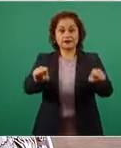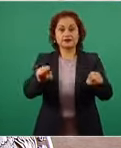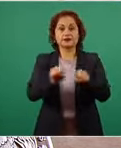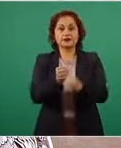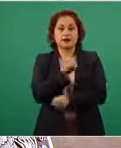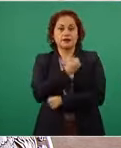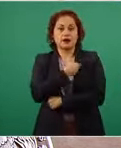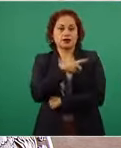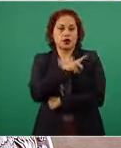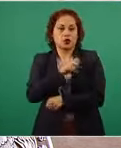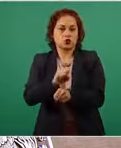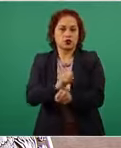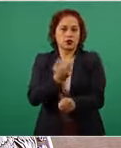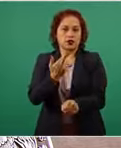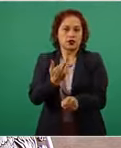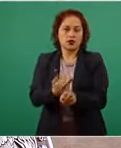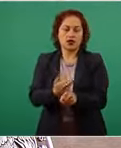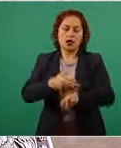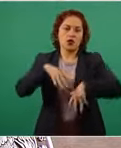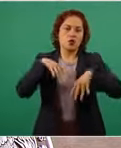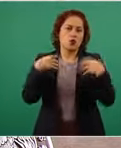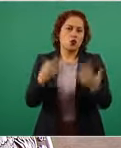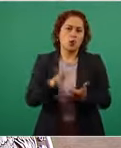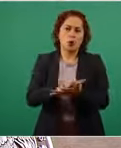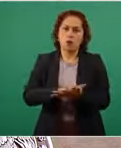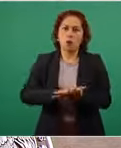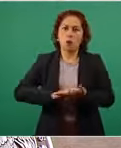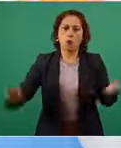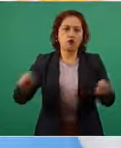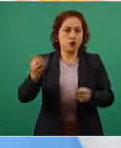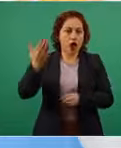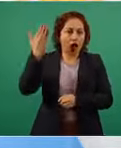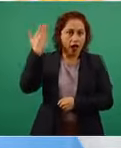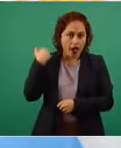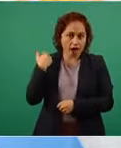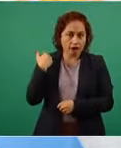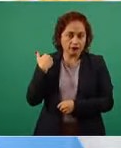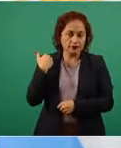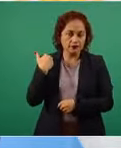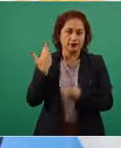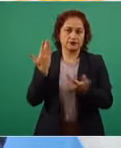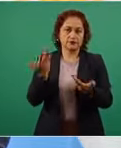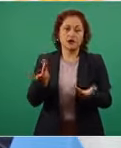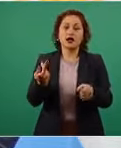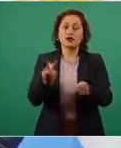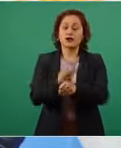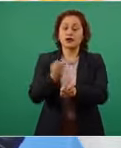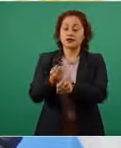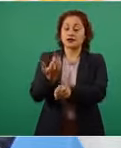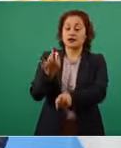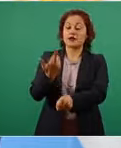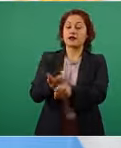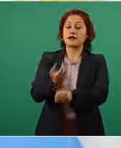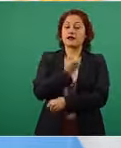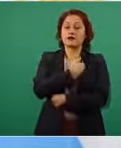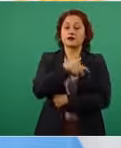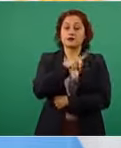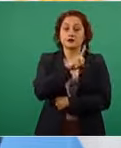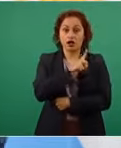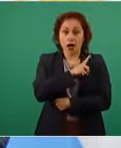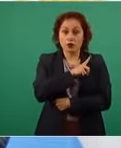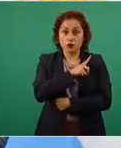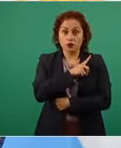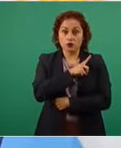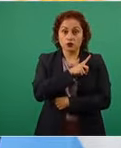ministerio de salud había sido anulado el ministro de salud había dejado vencer millones de